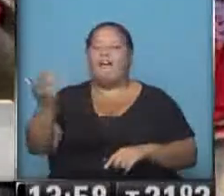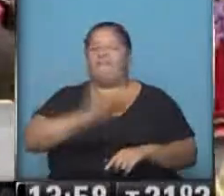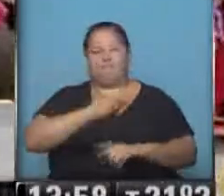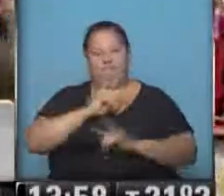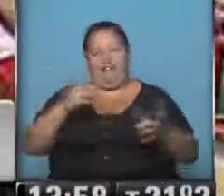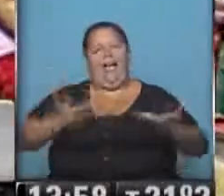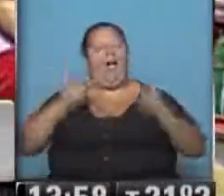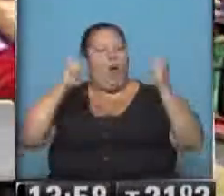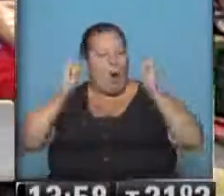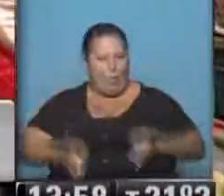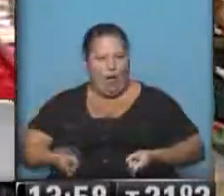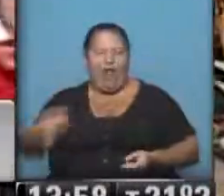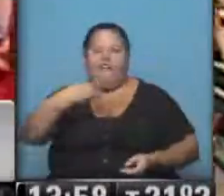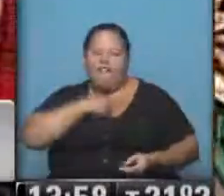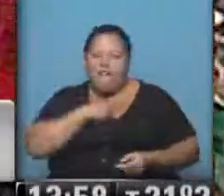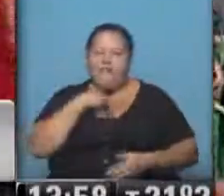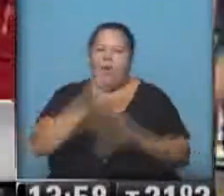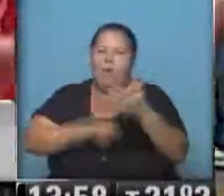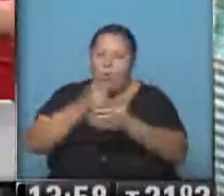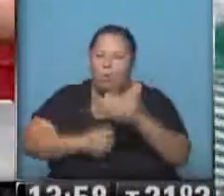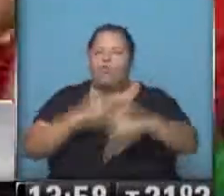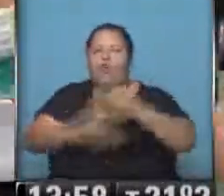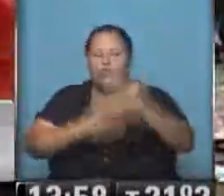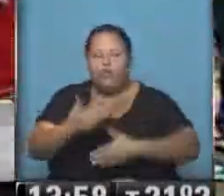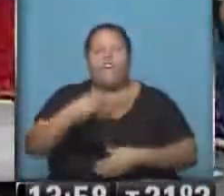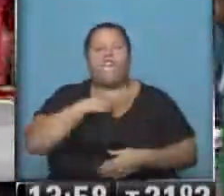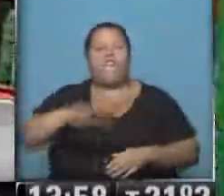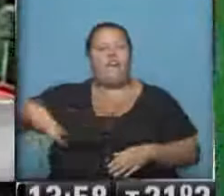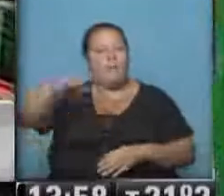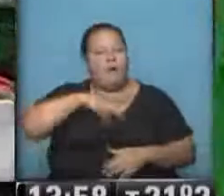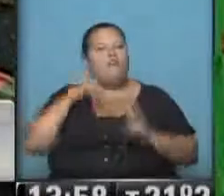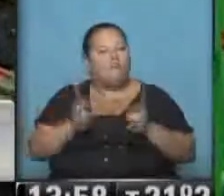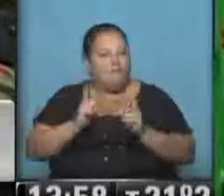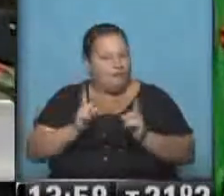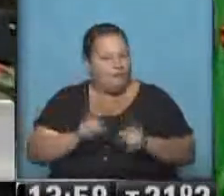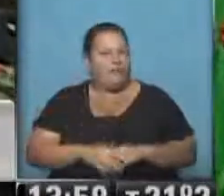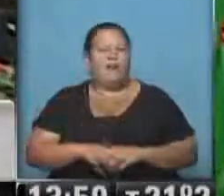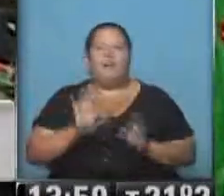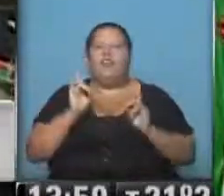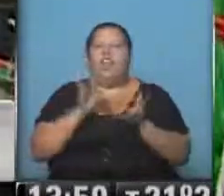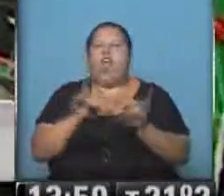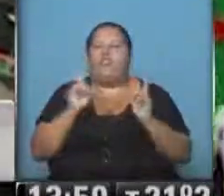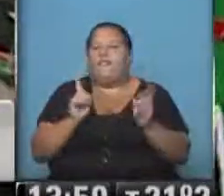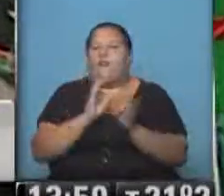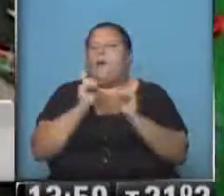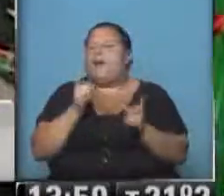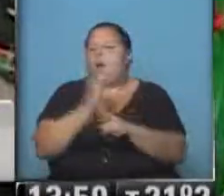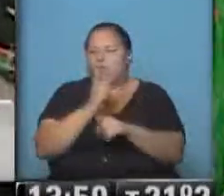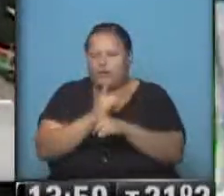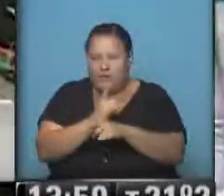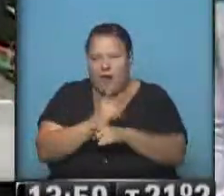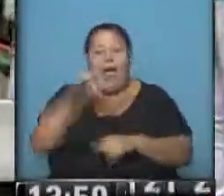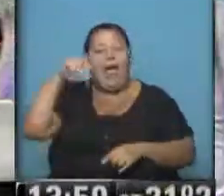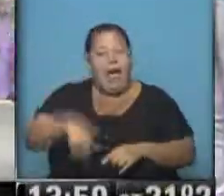la alegría. La fe de salir adelante, la fe de este pueblo sigue en pie, intacta, como siempre. Aquí